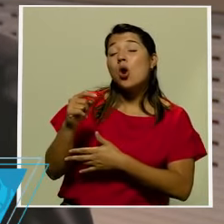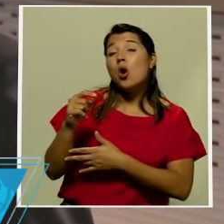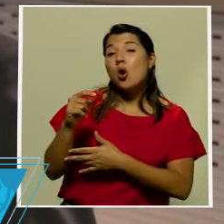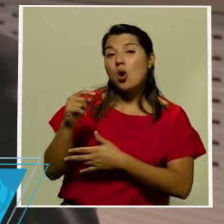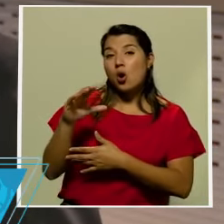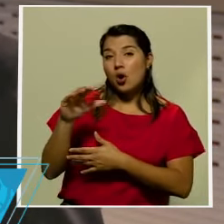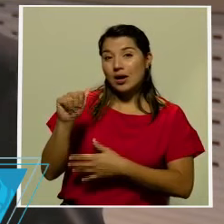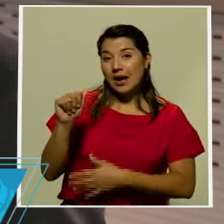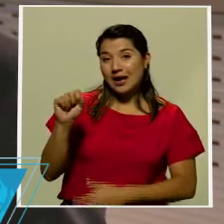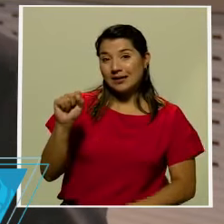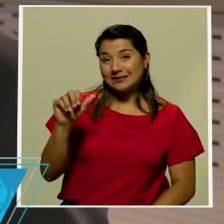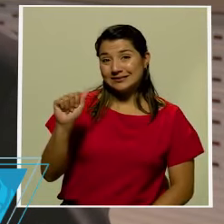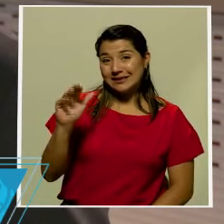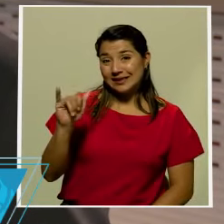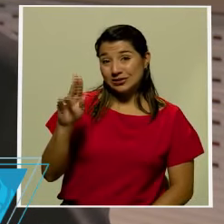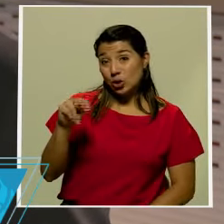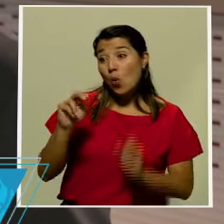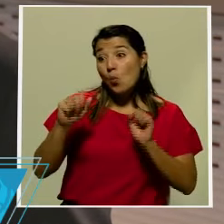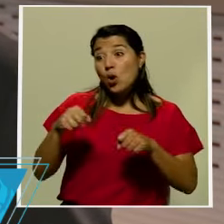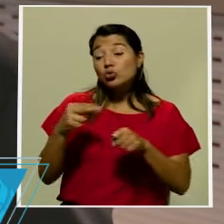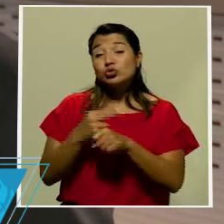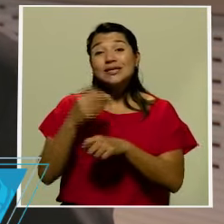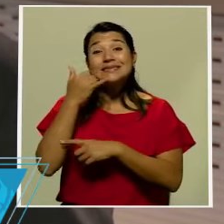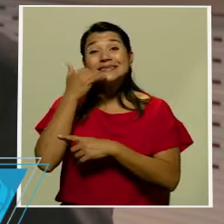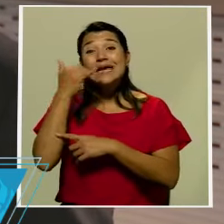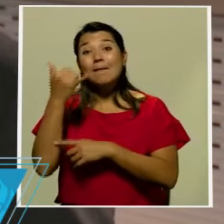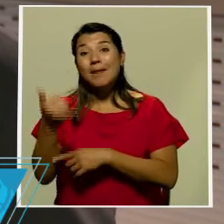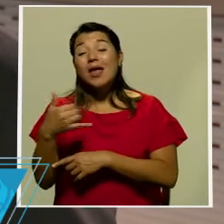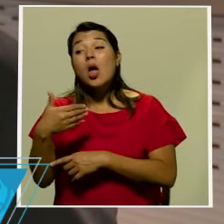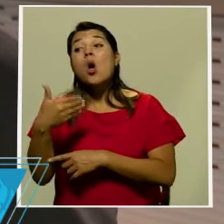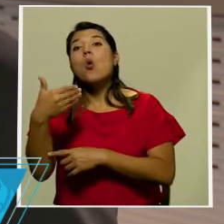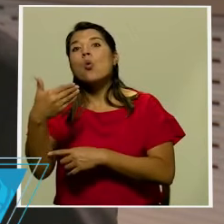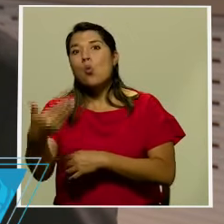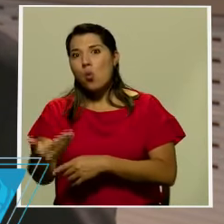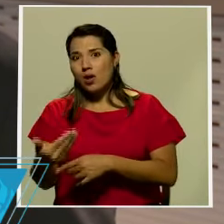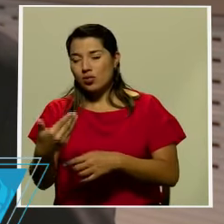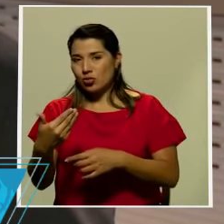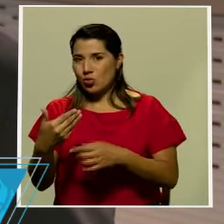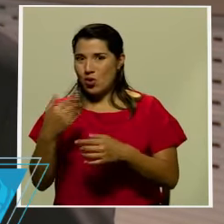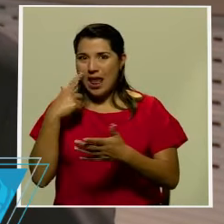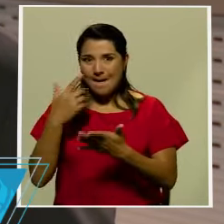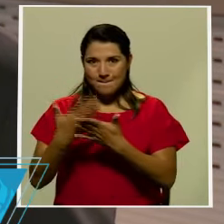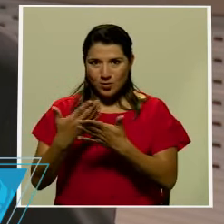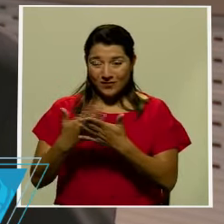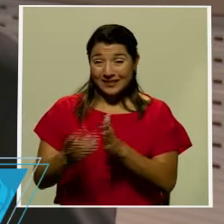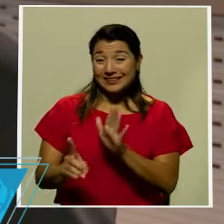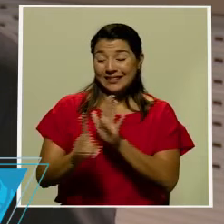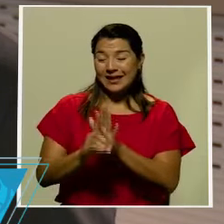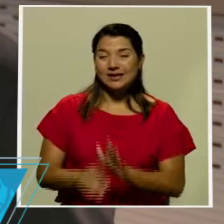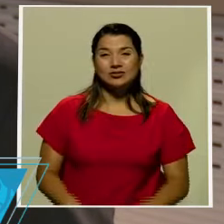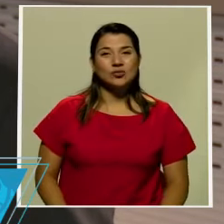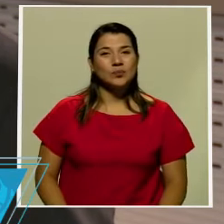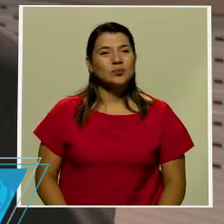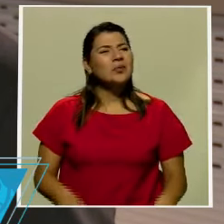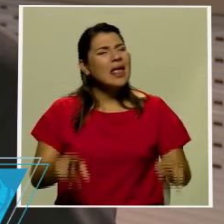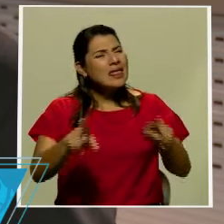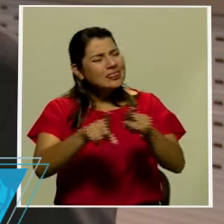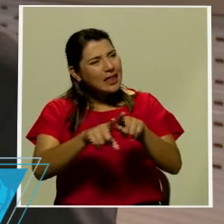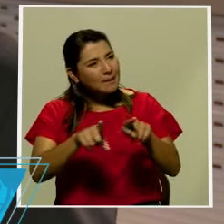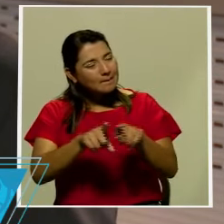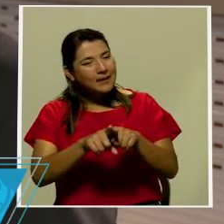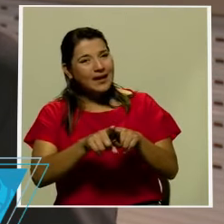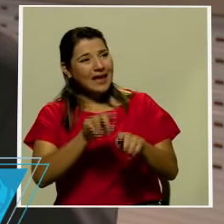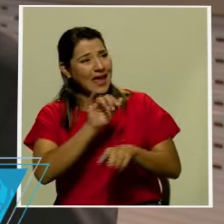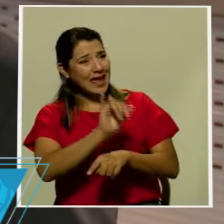legítimo de un derecho ahora bien también se señala en su momento en la sentencia anterior se absolvió a la ex defensora